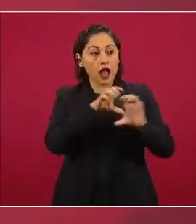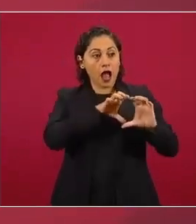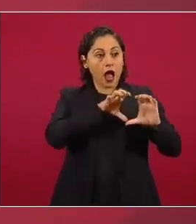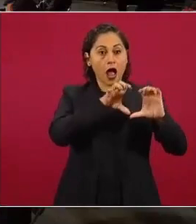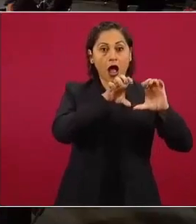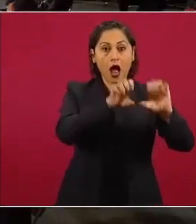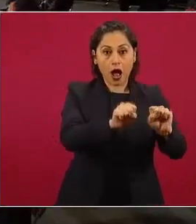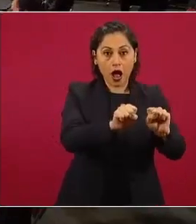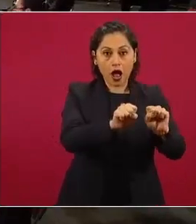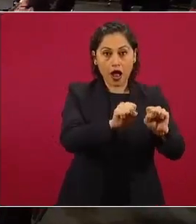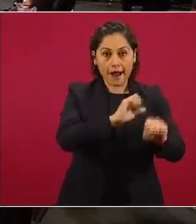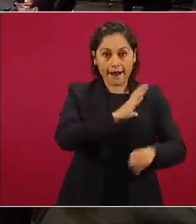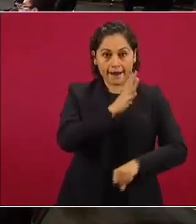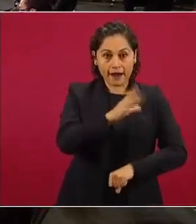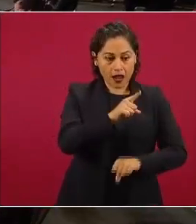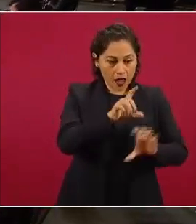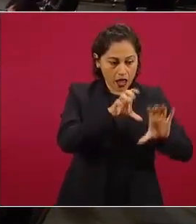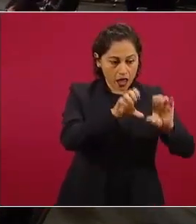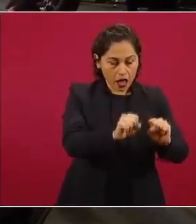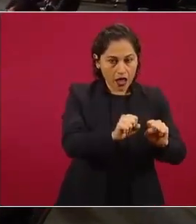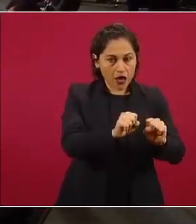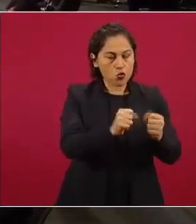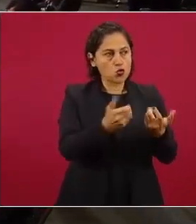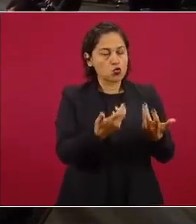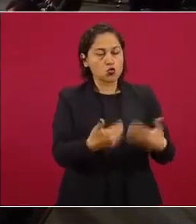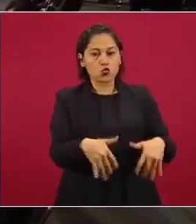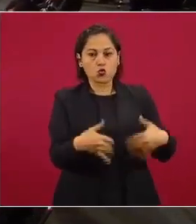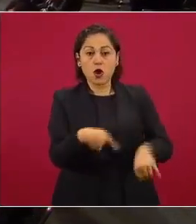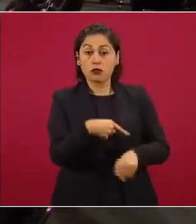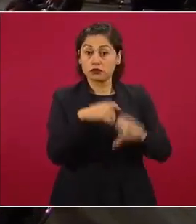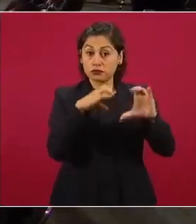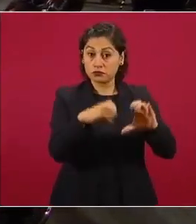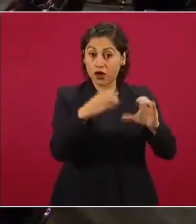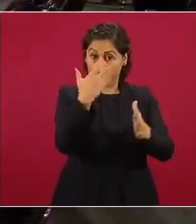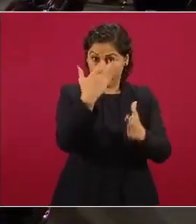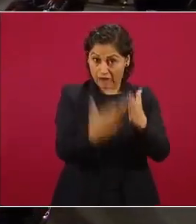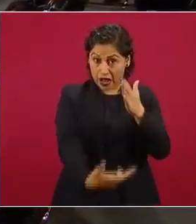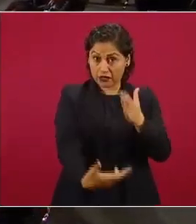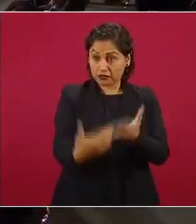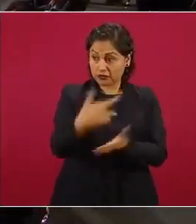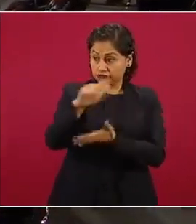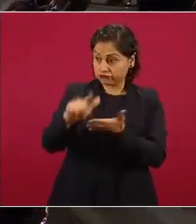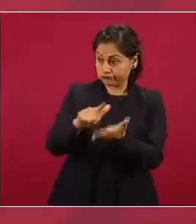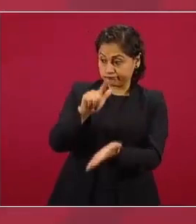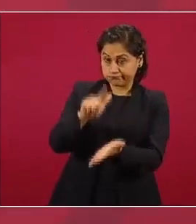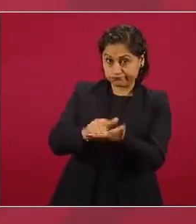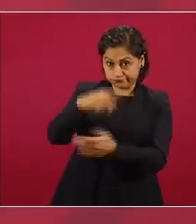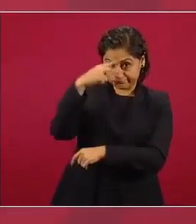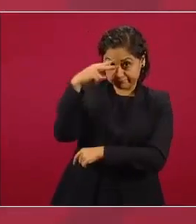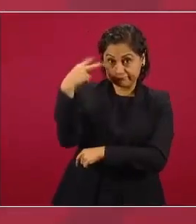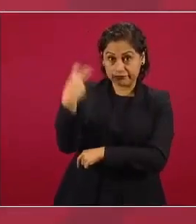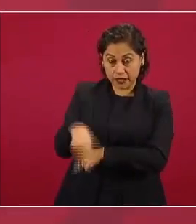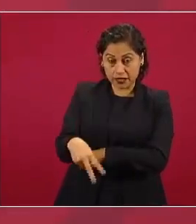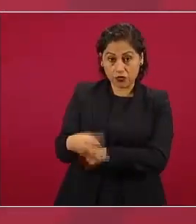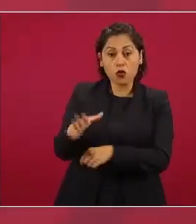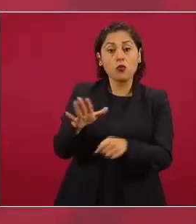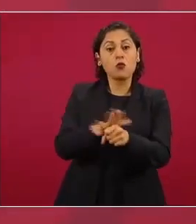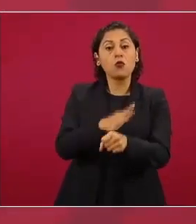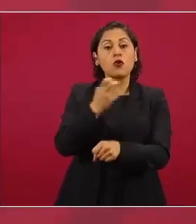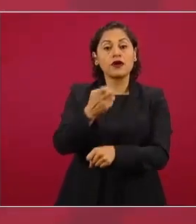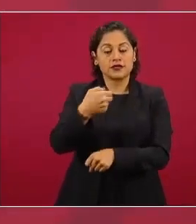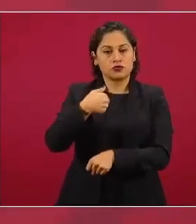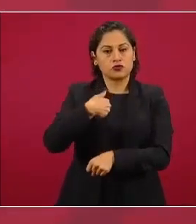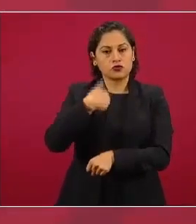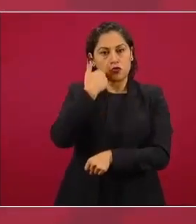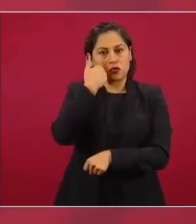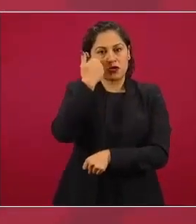y yo quiero agradecer al Gobierno de Estados Unidos que supo en